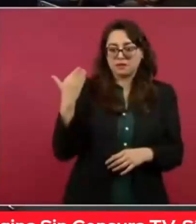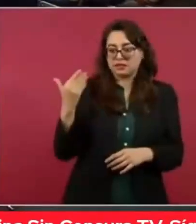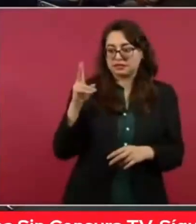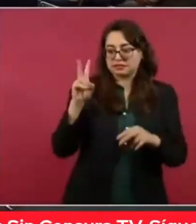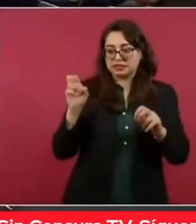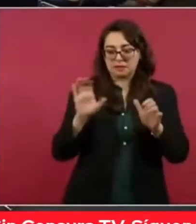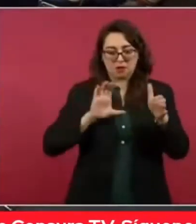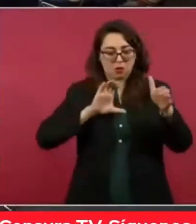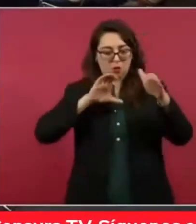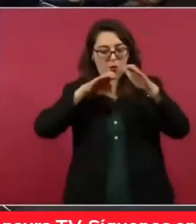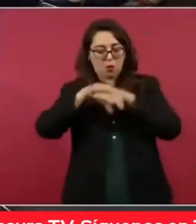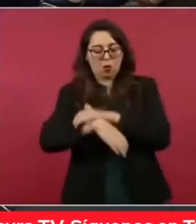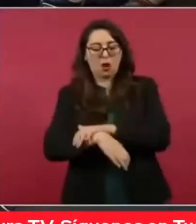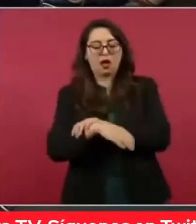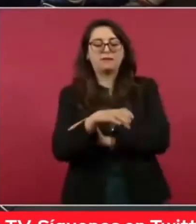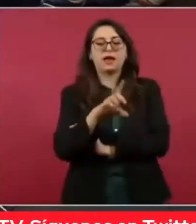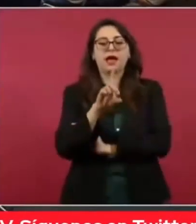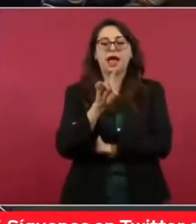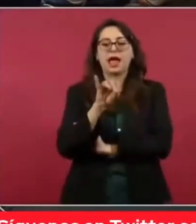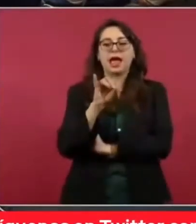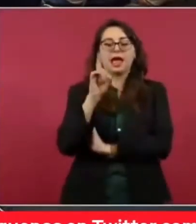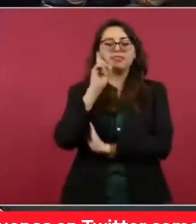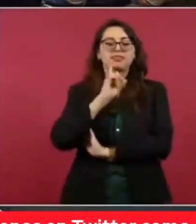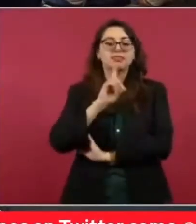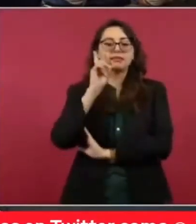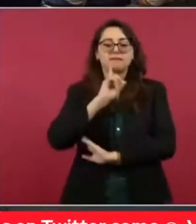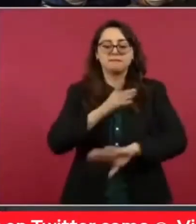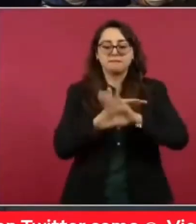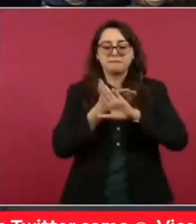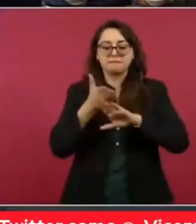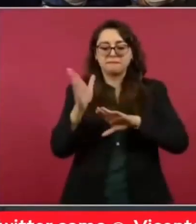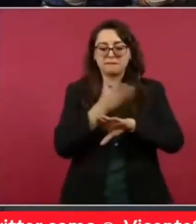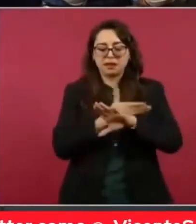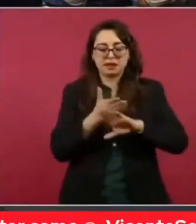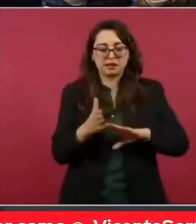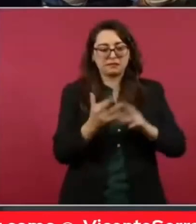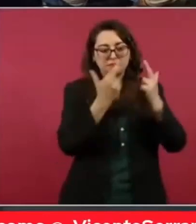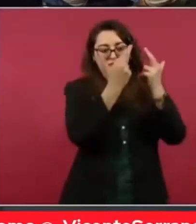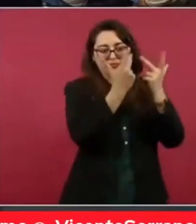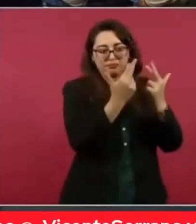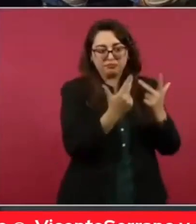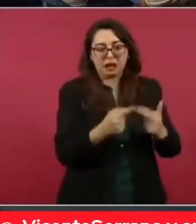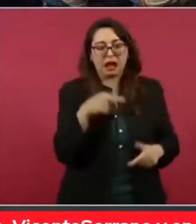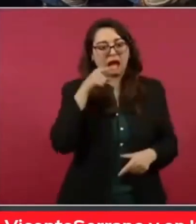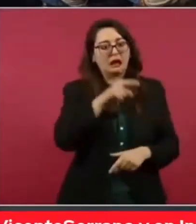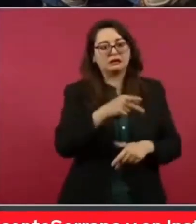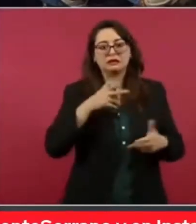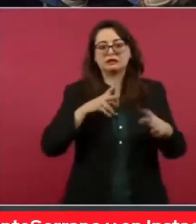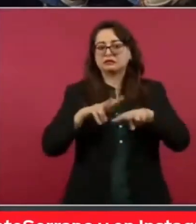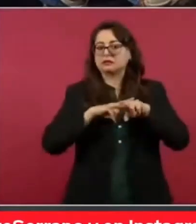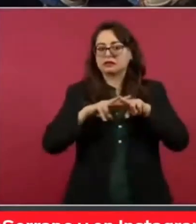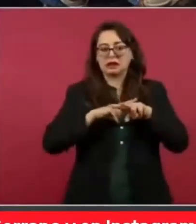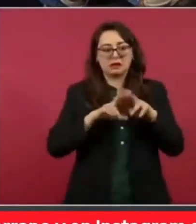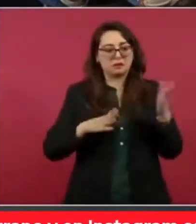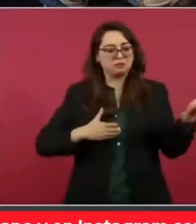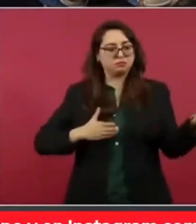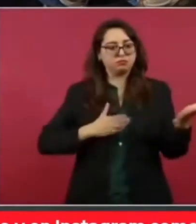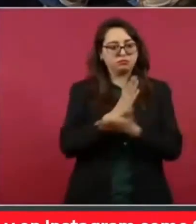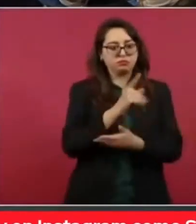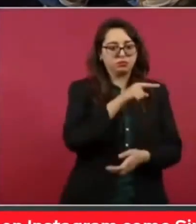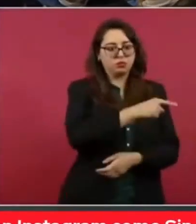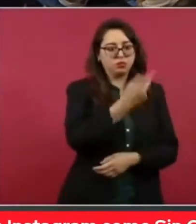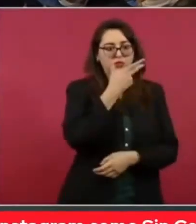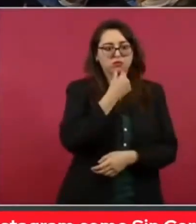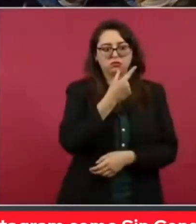Así, sorprendido, porque pues nuestros adversarios tienen mucha